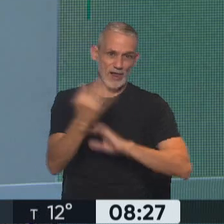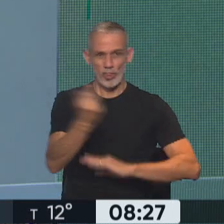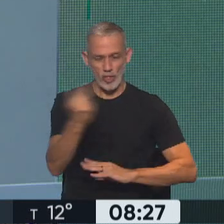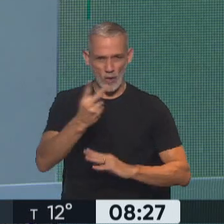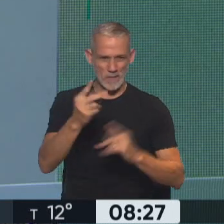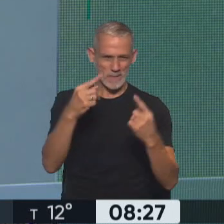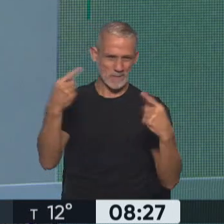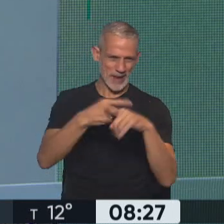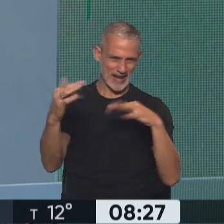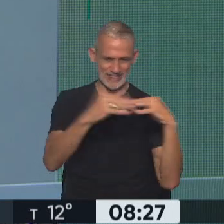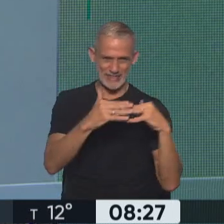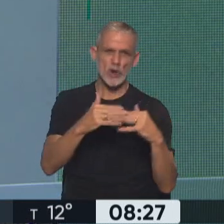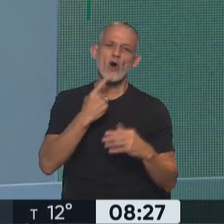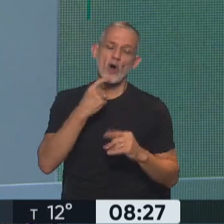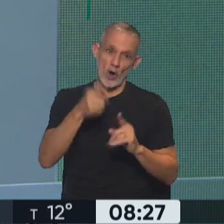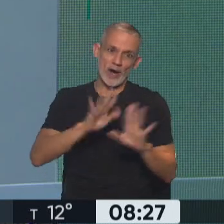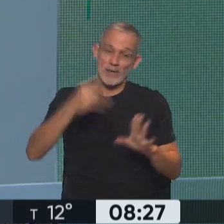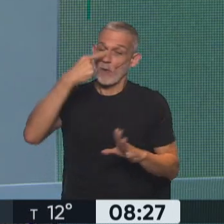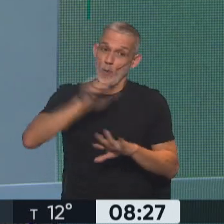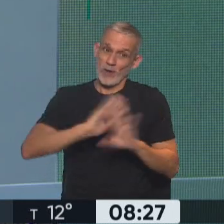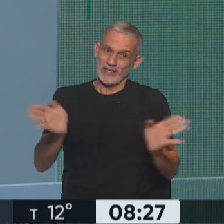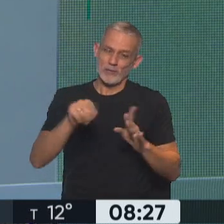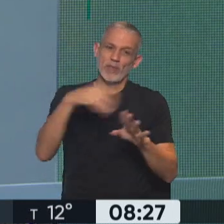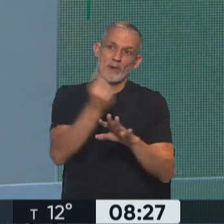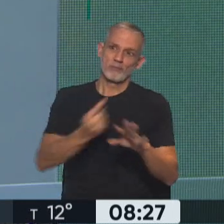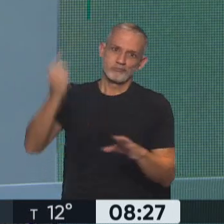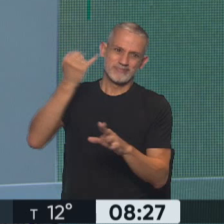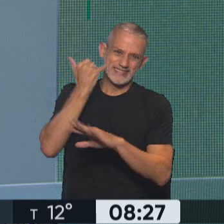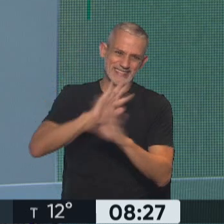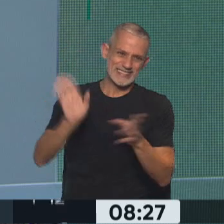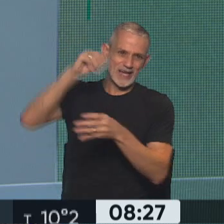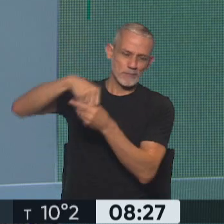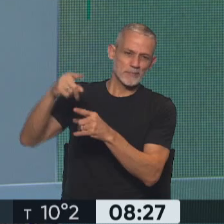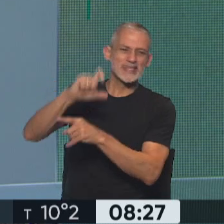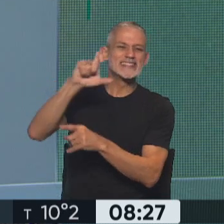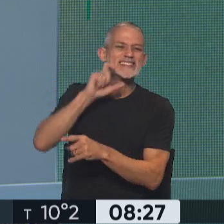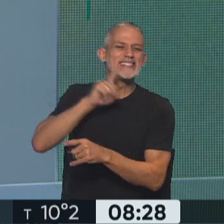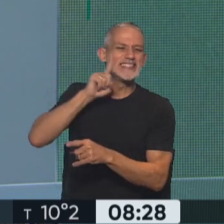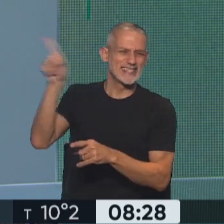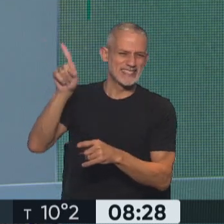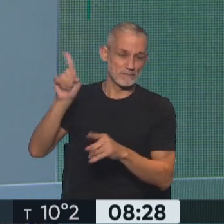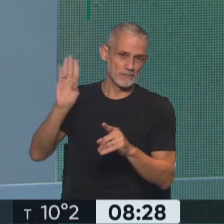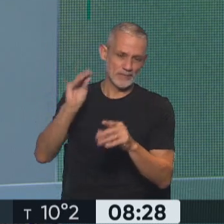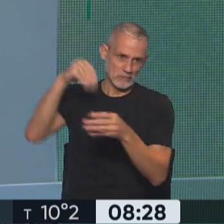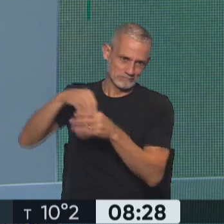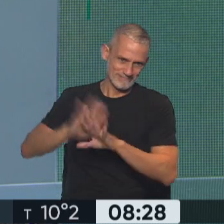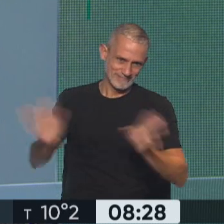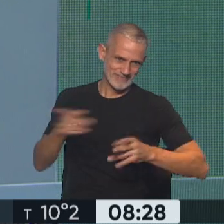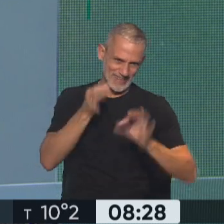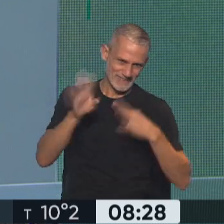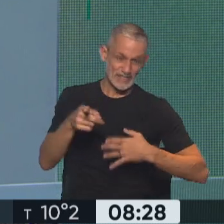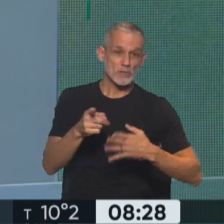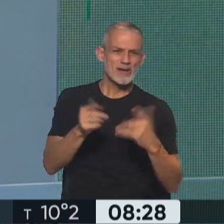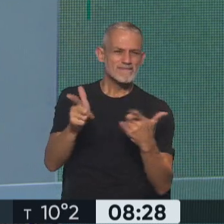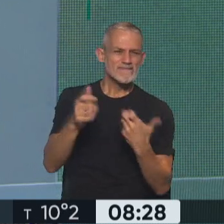octavo de final con su equipo, con su último equipo, River Plate, porque ya es flamante figura del City de Guardiola, y necesita un